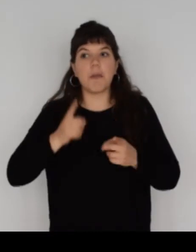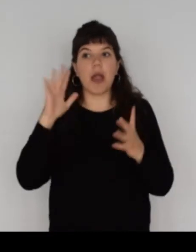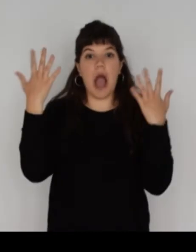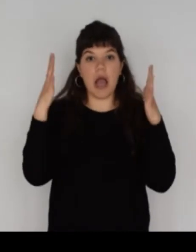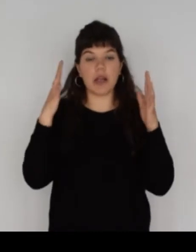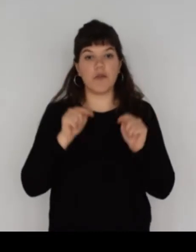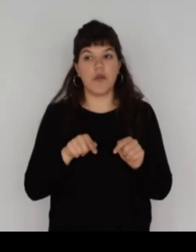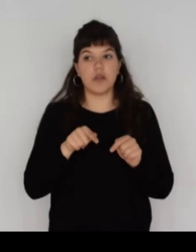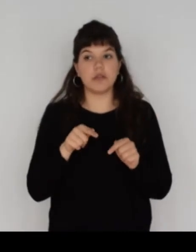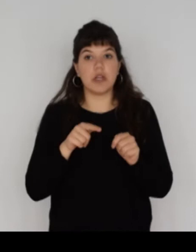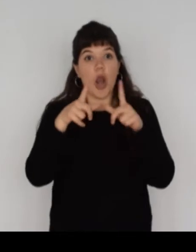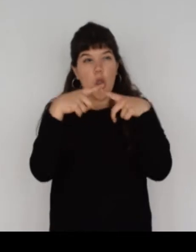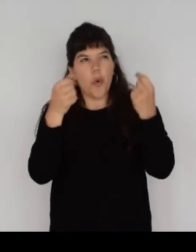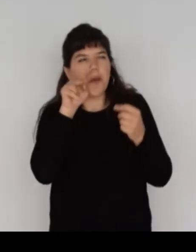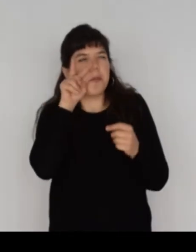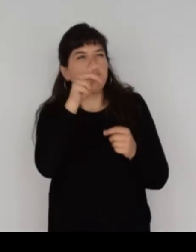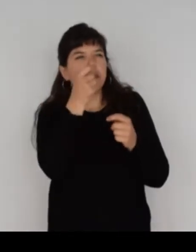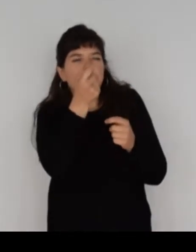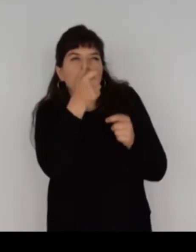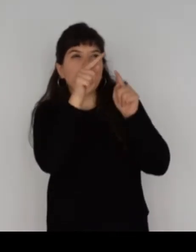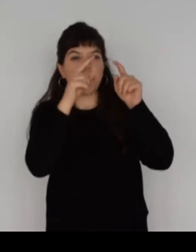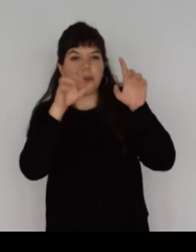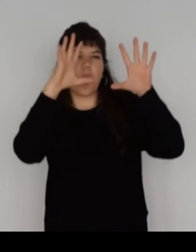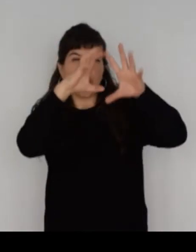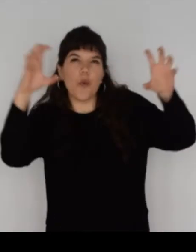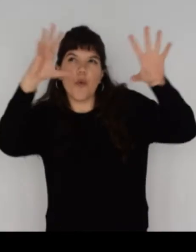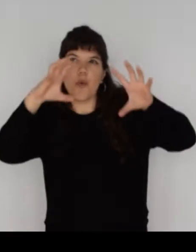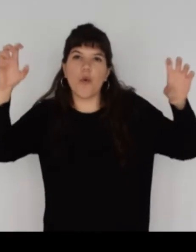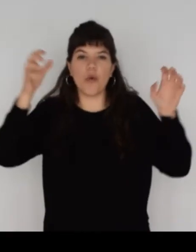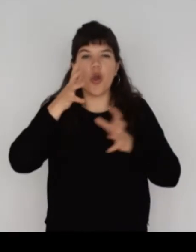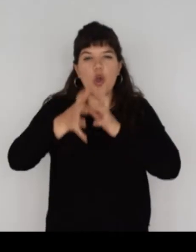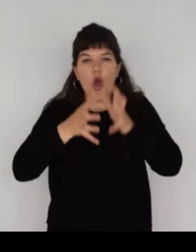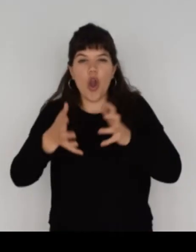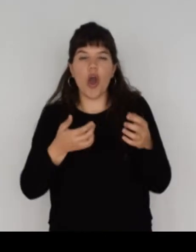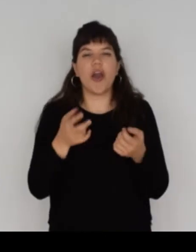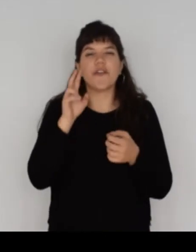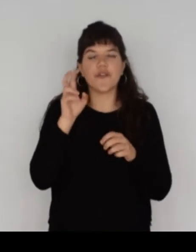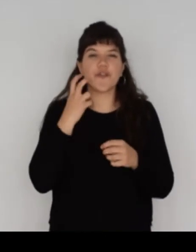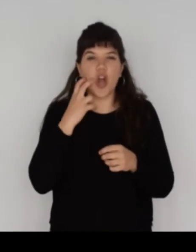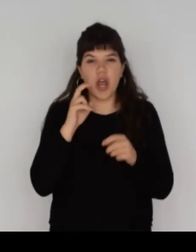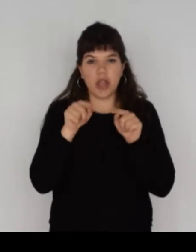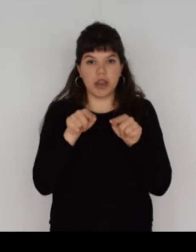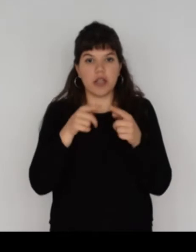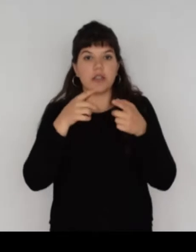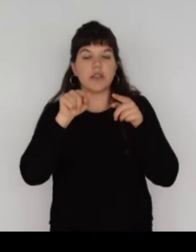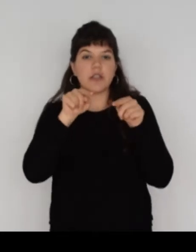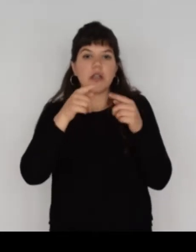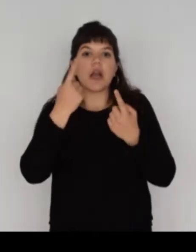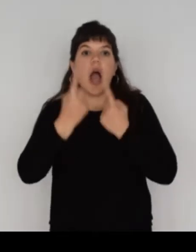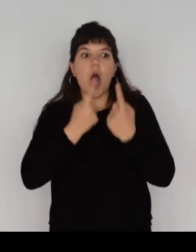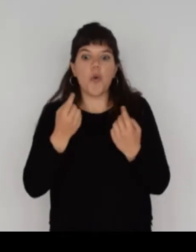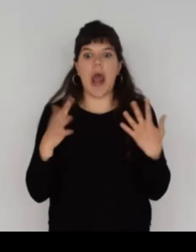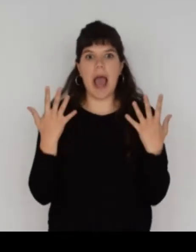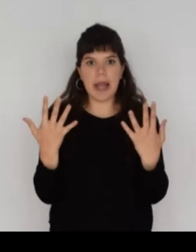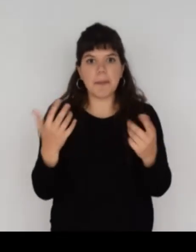árboles. La luna, apenas visible, se pierde en un cielo de tonalidades lilas. La integración de los reinos mineral, vegetal